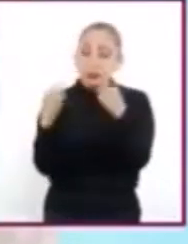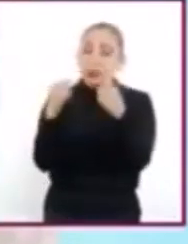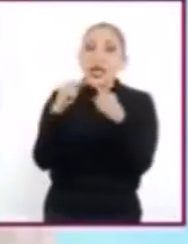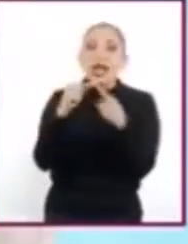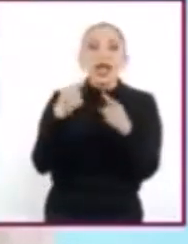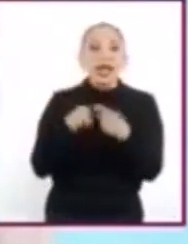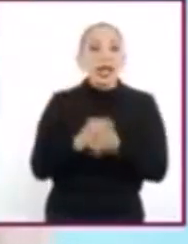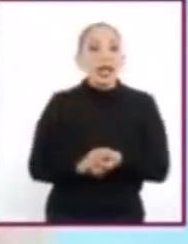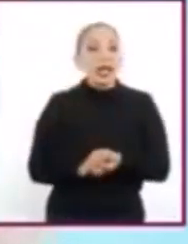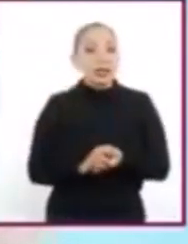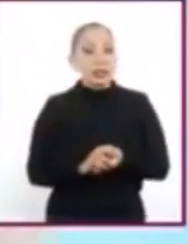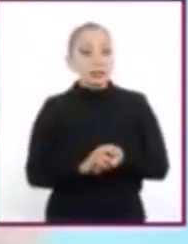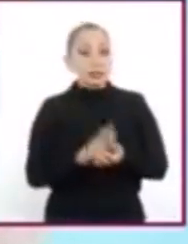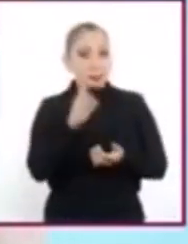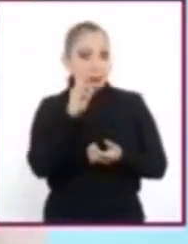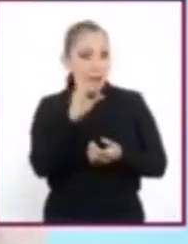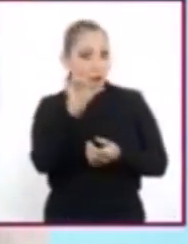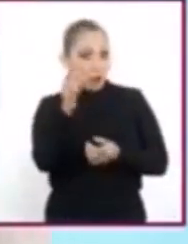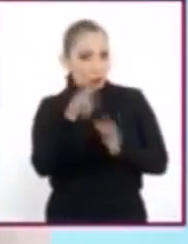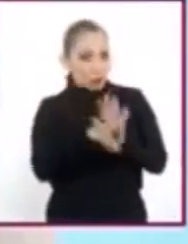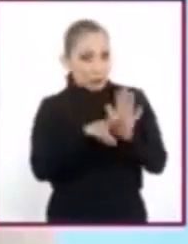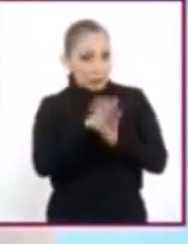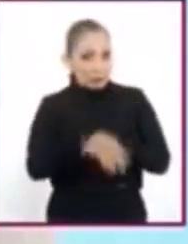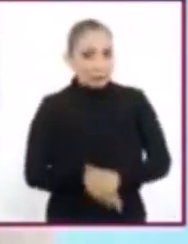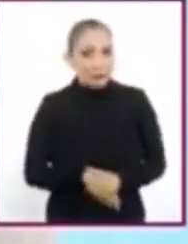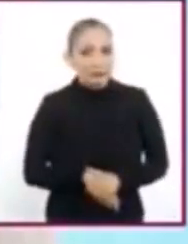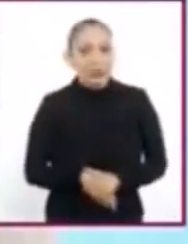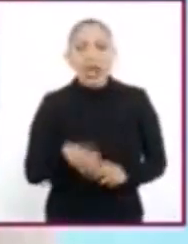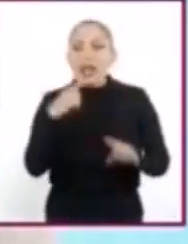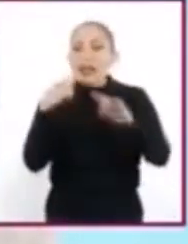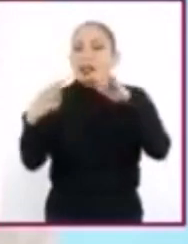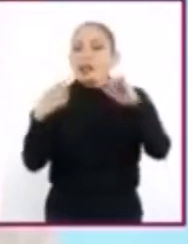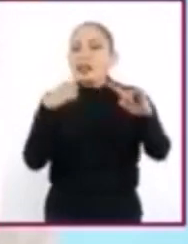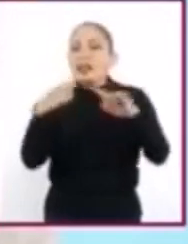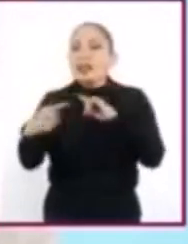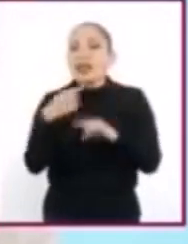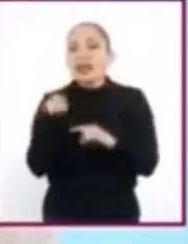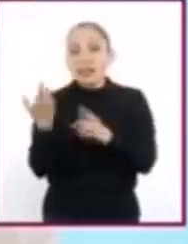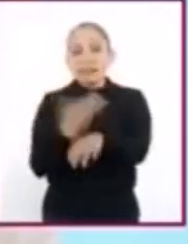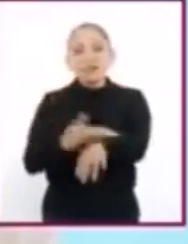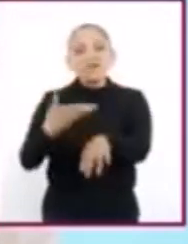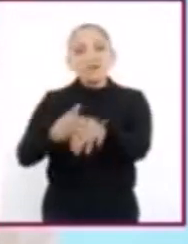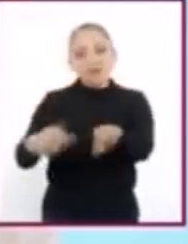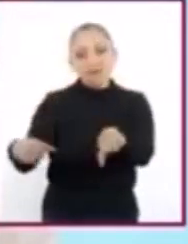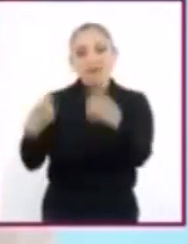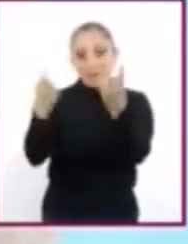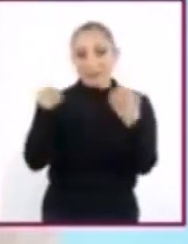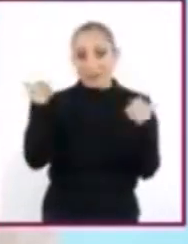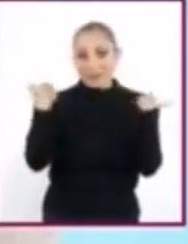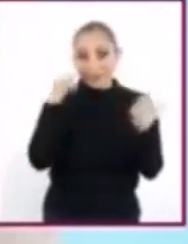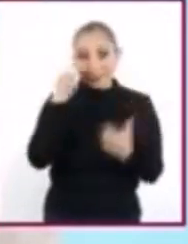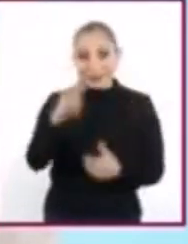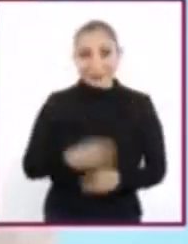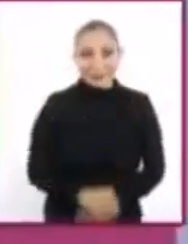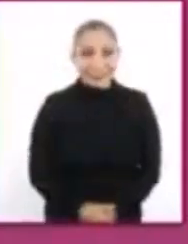diálogo, como veremos en el siguiente video. El diálogo y la solución de conflictos. ¡Disfrútenlo!